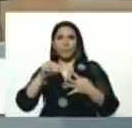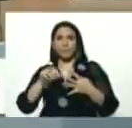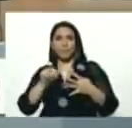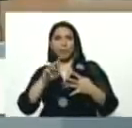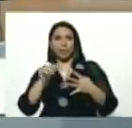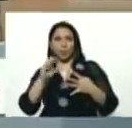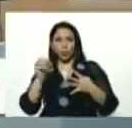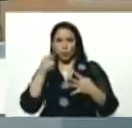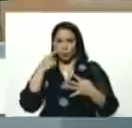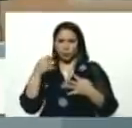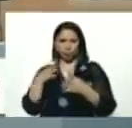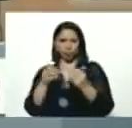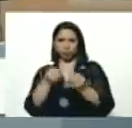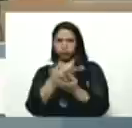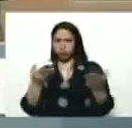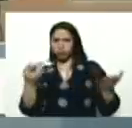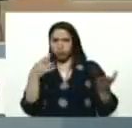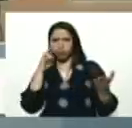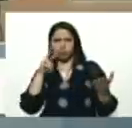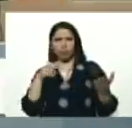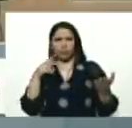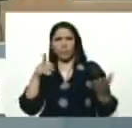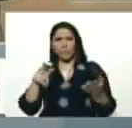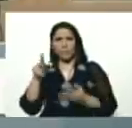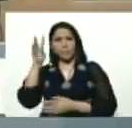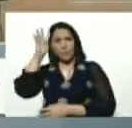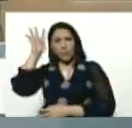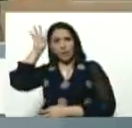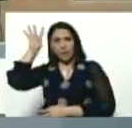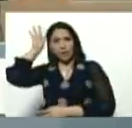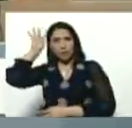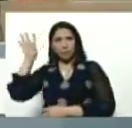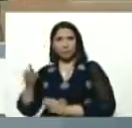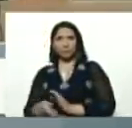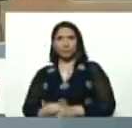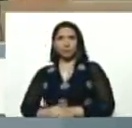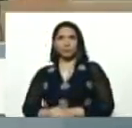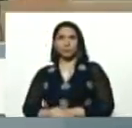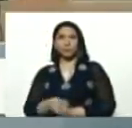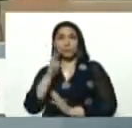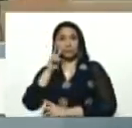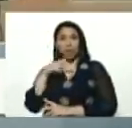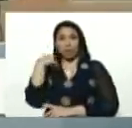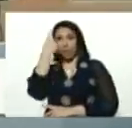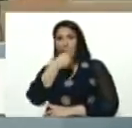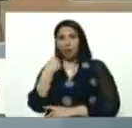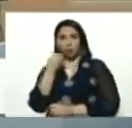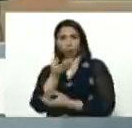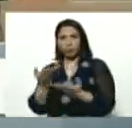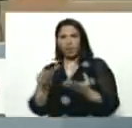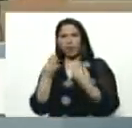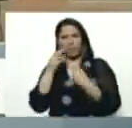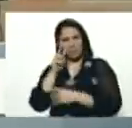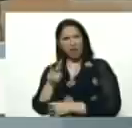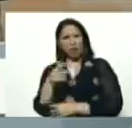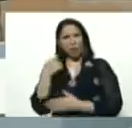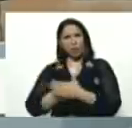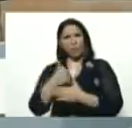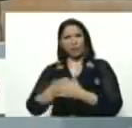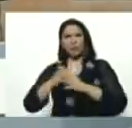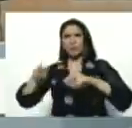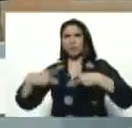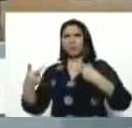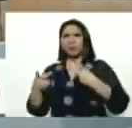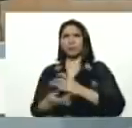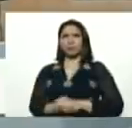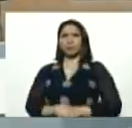de todos ustedes, pues, de Pedro Infante, veo el rostro de usted, y veo combatientes, de la vanguardia,